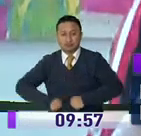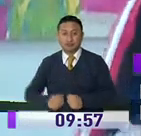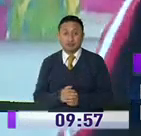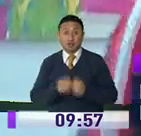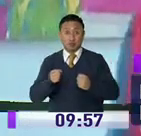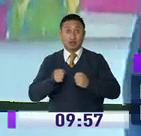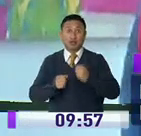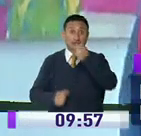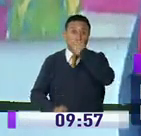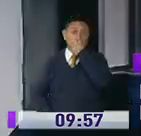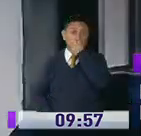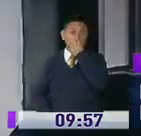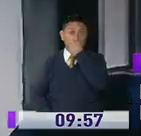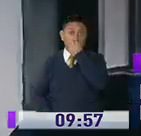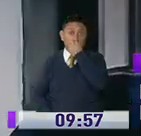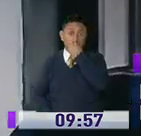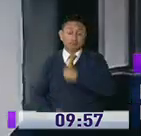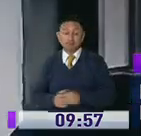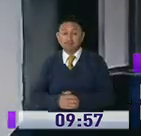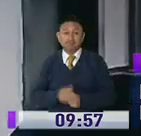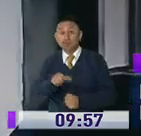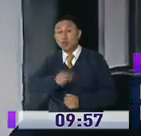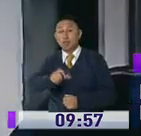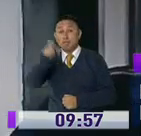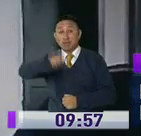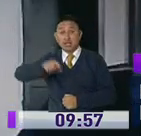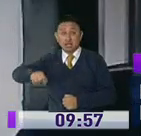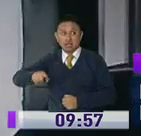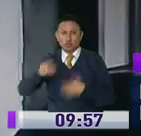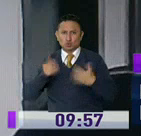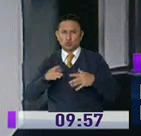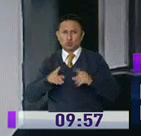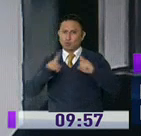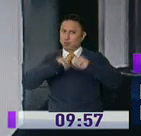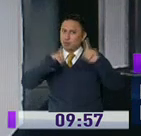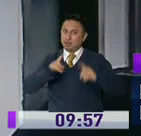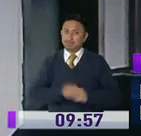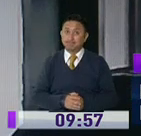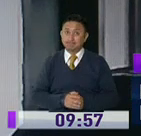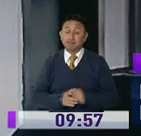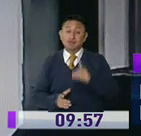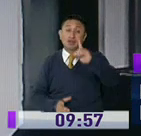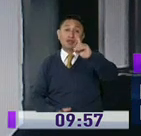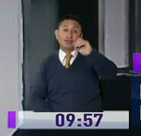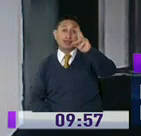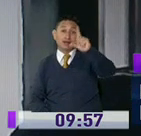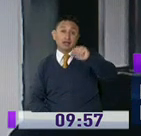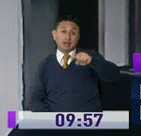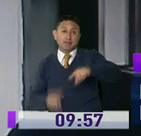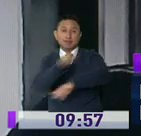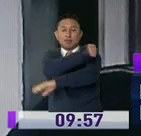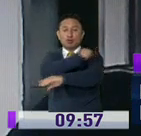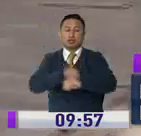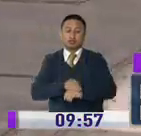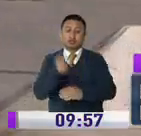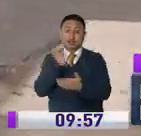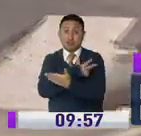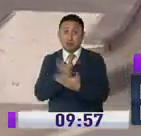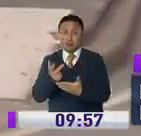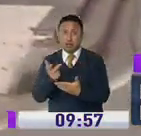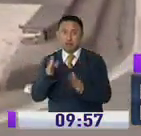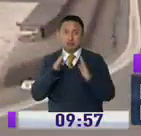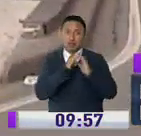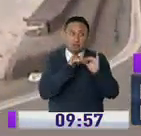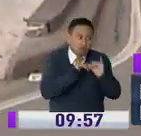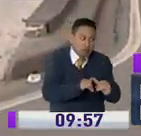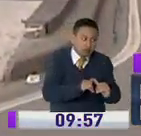abrazo va a ser el mejor regalo. Mientras para otros ciudadanos las situaciones son distintas. Daniel vive en San Borondón. Hace tres semanas no sale de